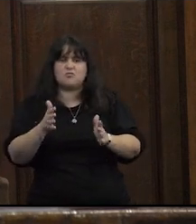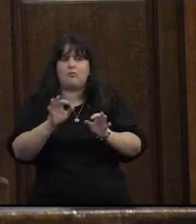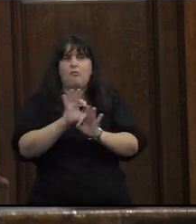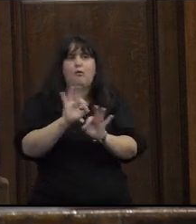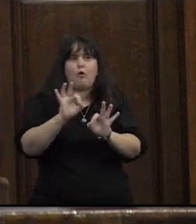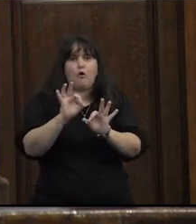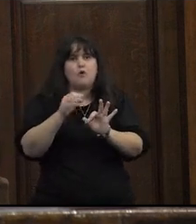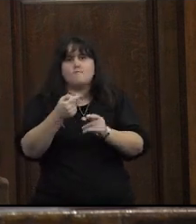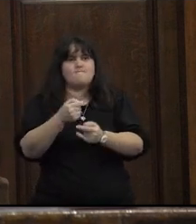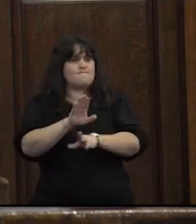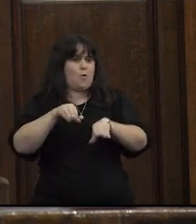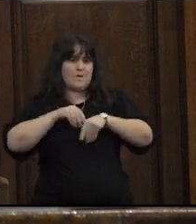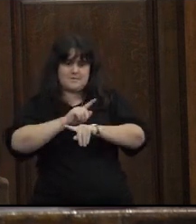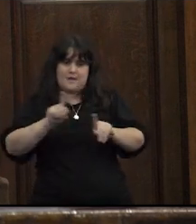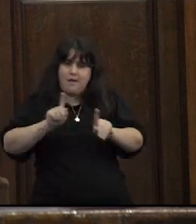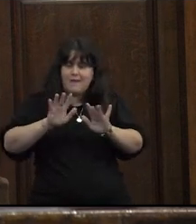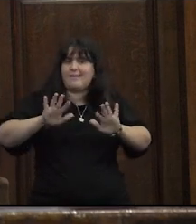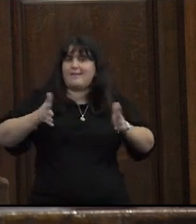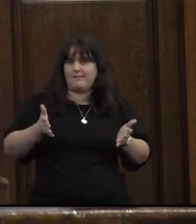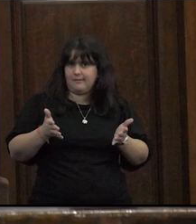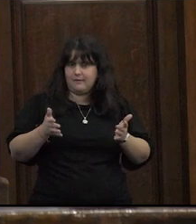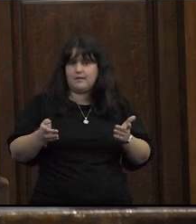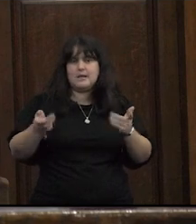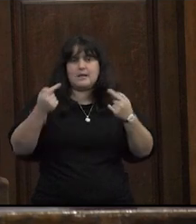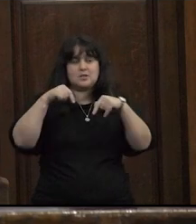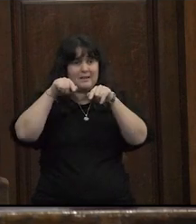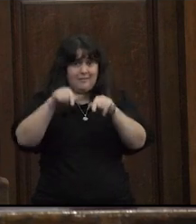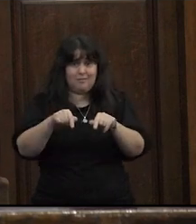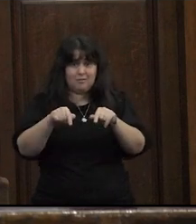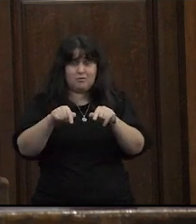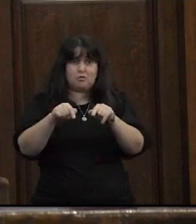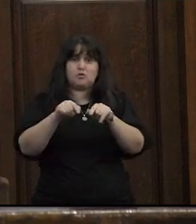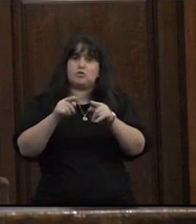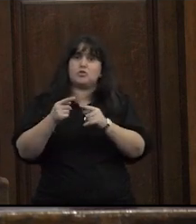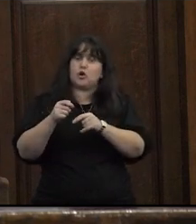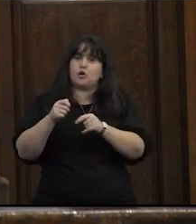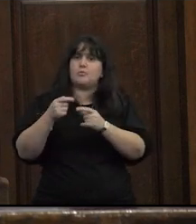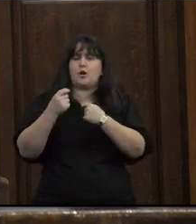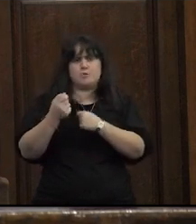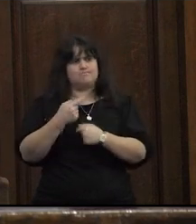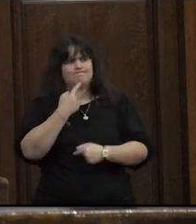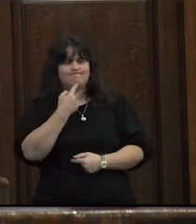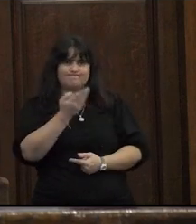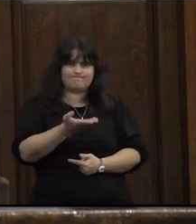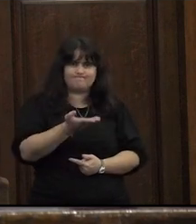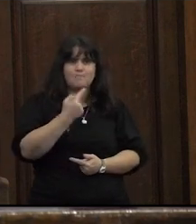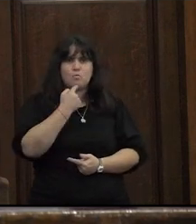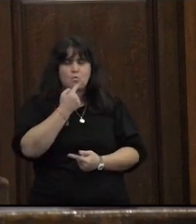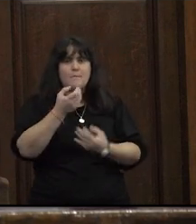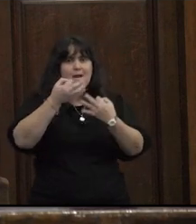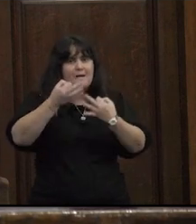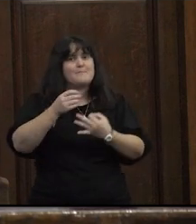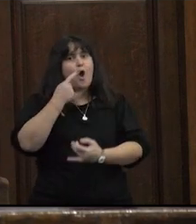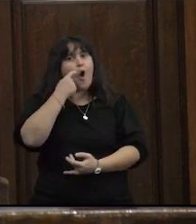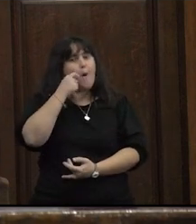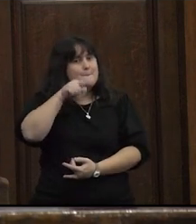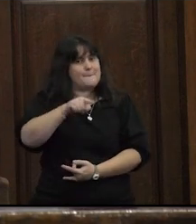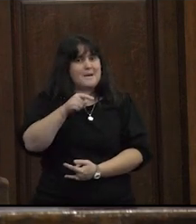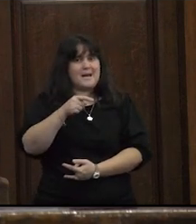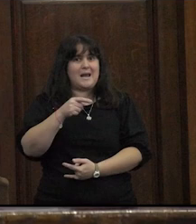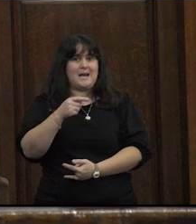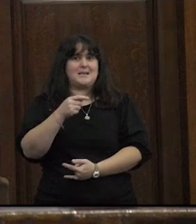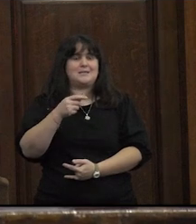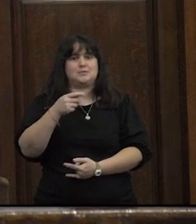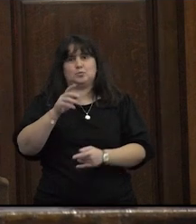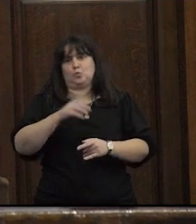considera inadecuado en una relación y esto ha tenido una fuerte interpelación especialmente para los varones